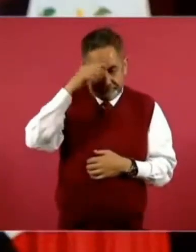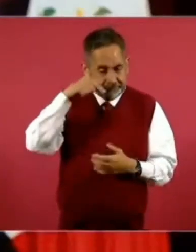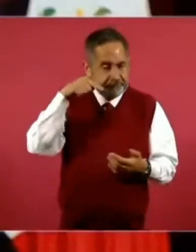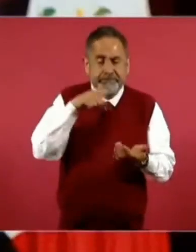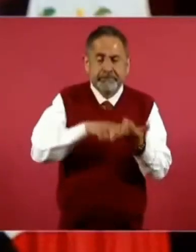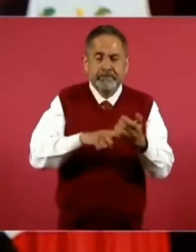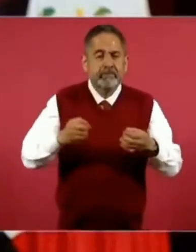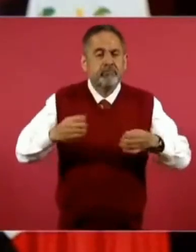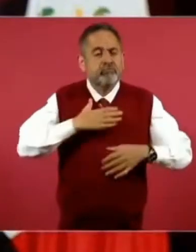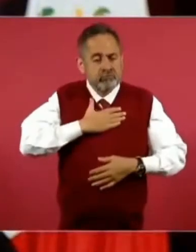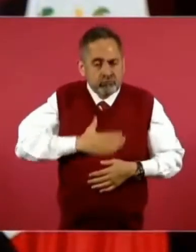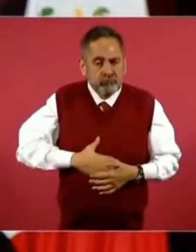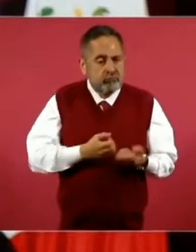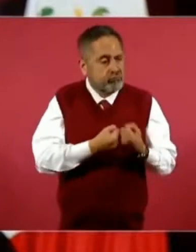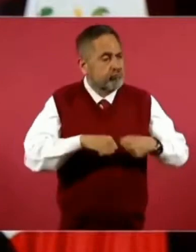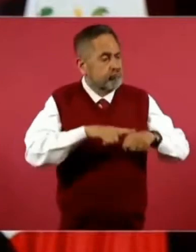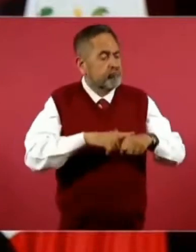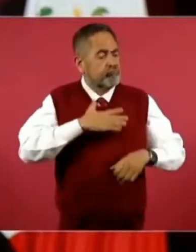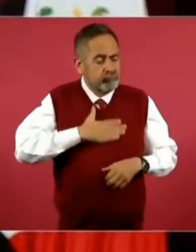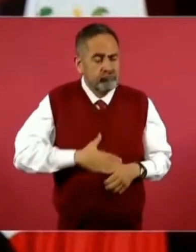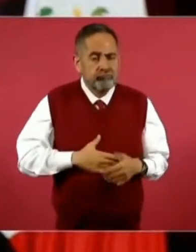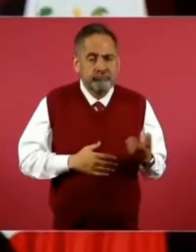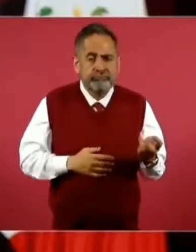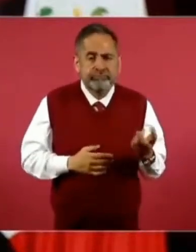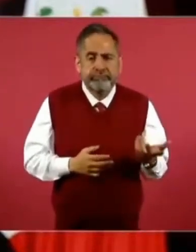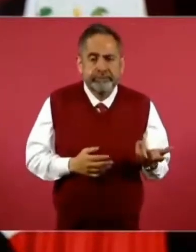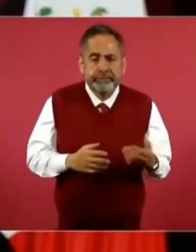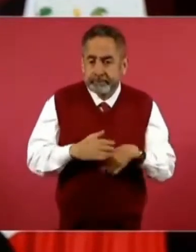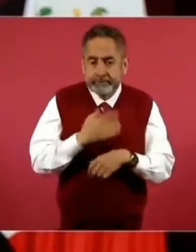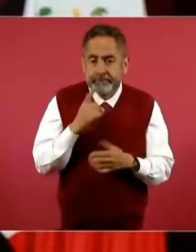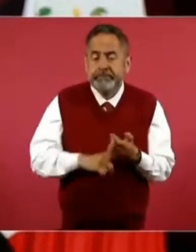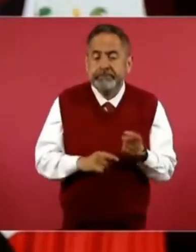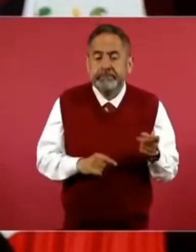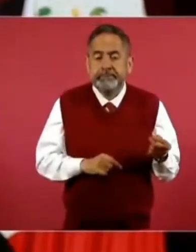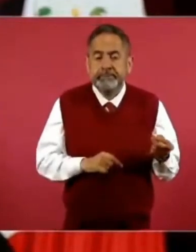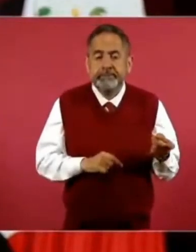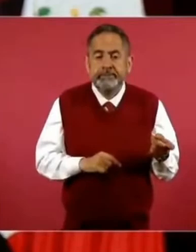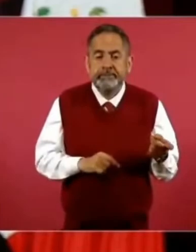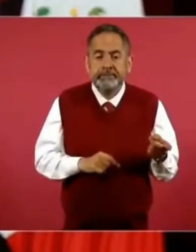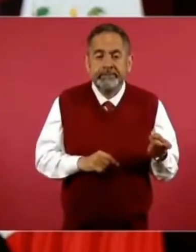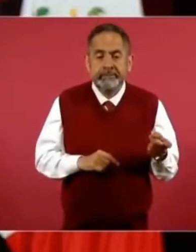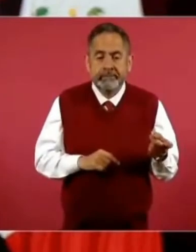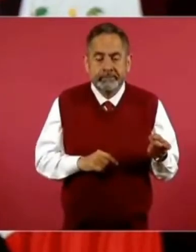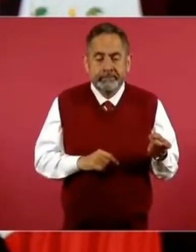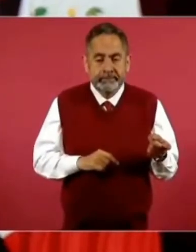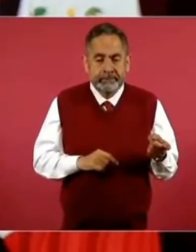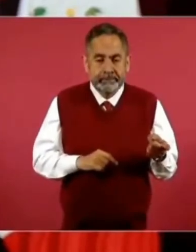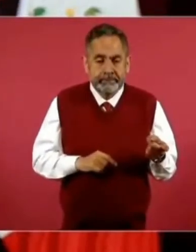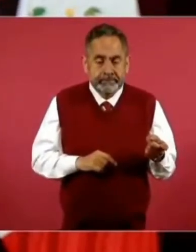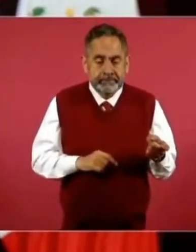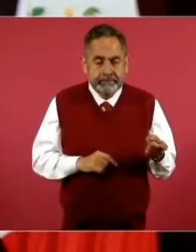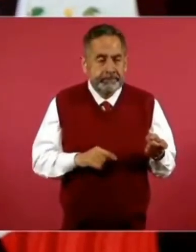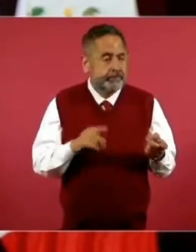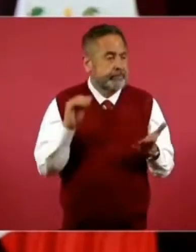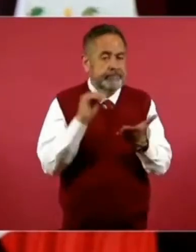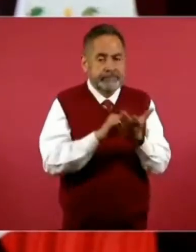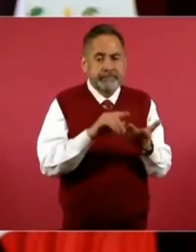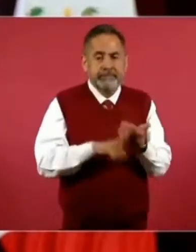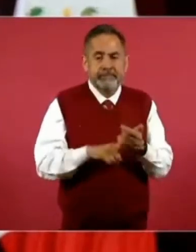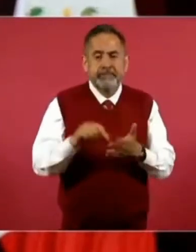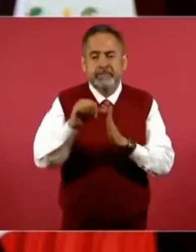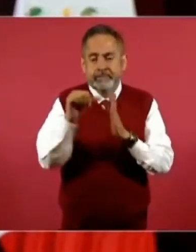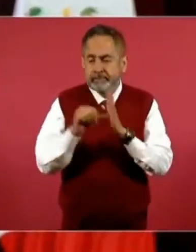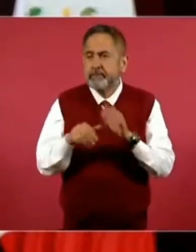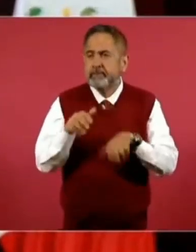justicia social, porque se establece en el